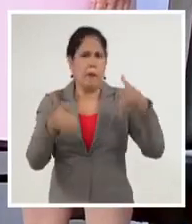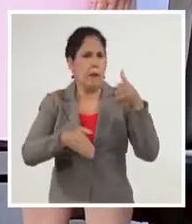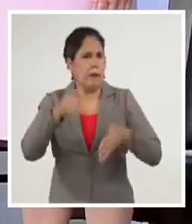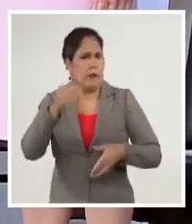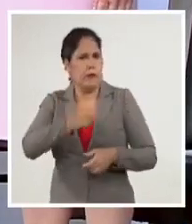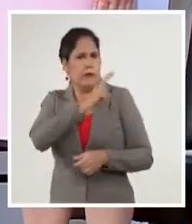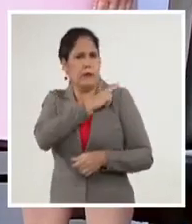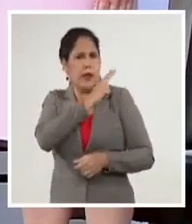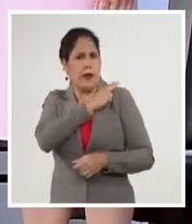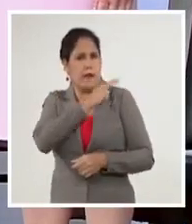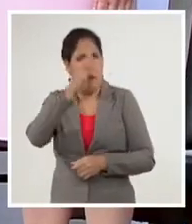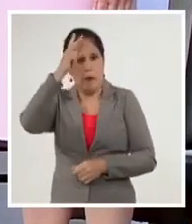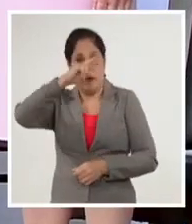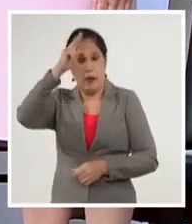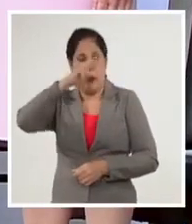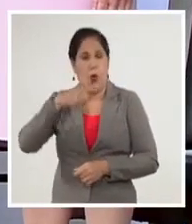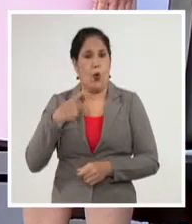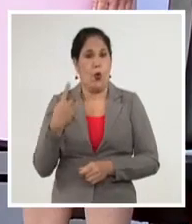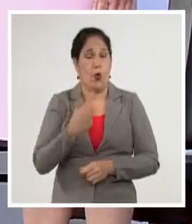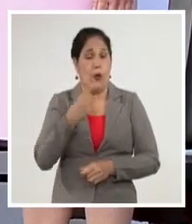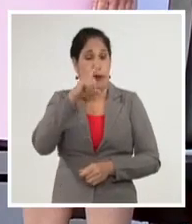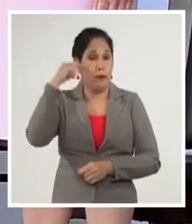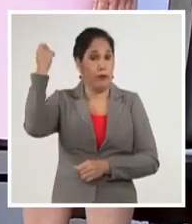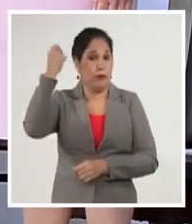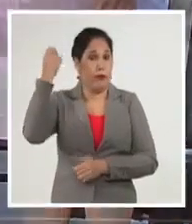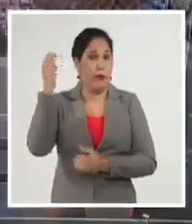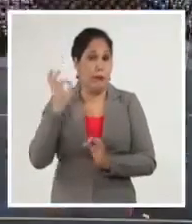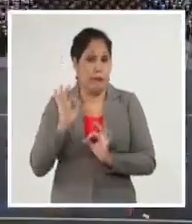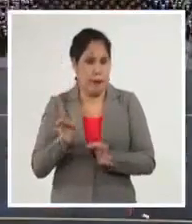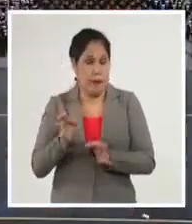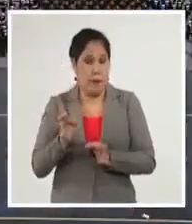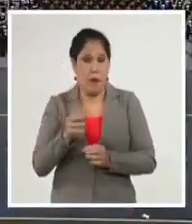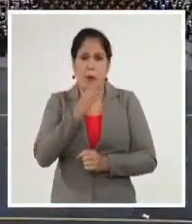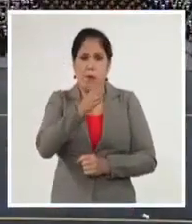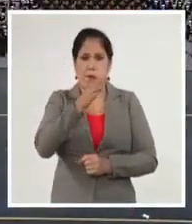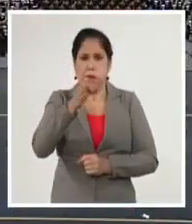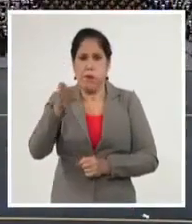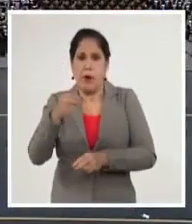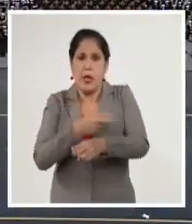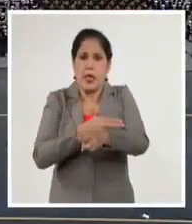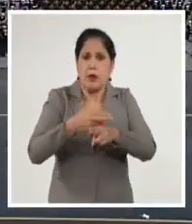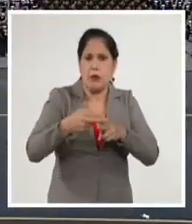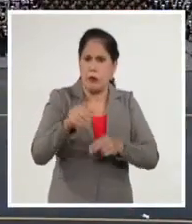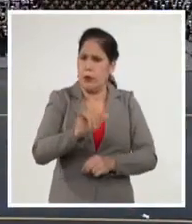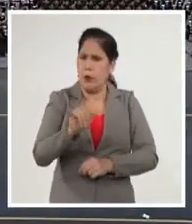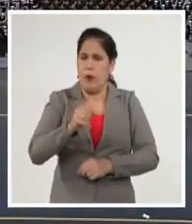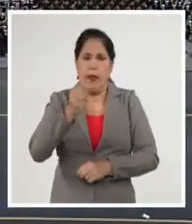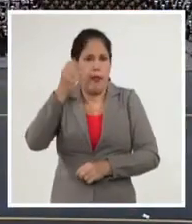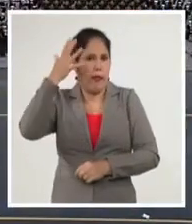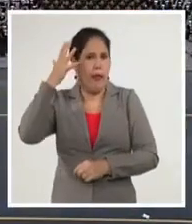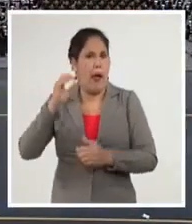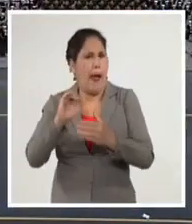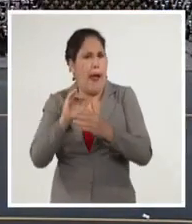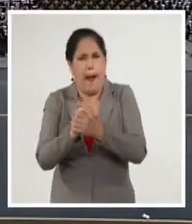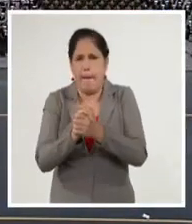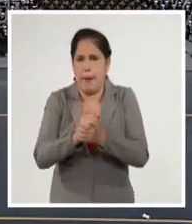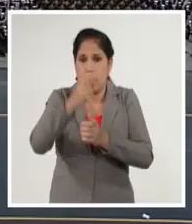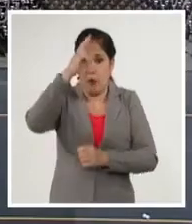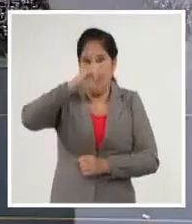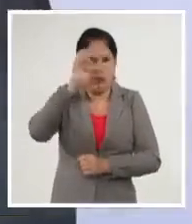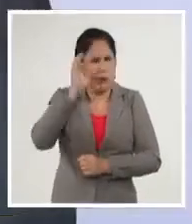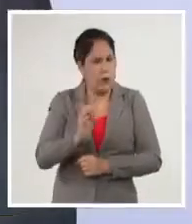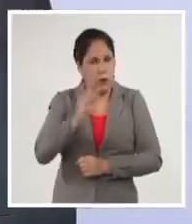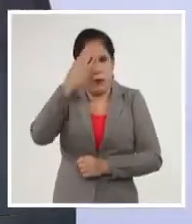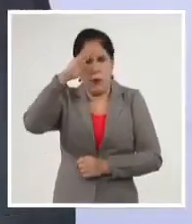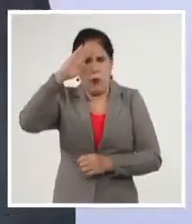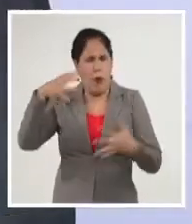oficiales mexicanos en nuestras guerras de independencia. En un recorrido por la historia, Díaz Canel ponderó los lazos de hermandad que han unido a las dos